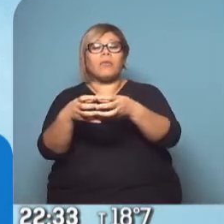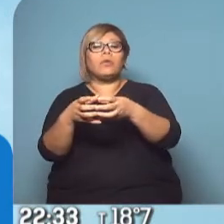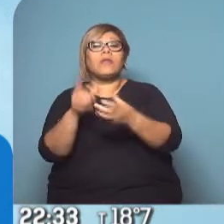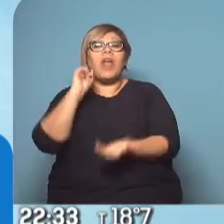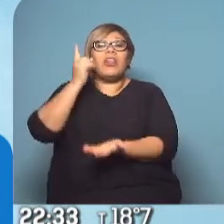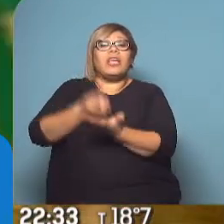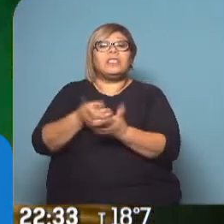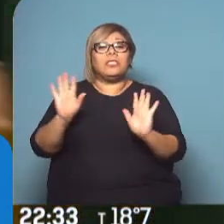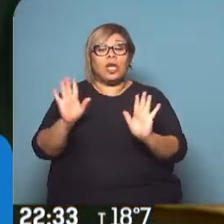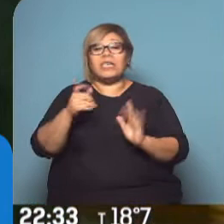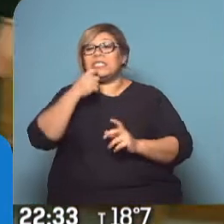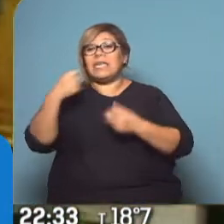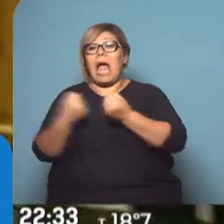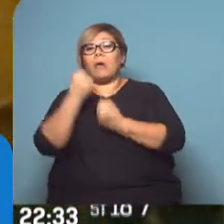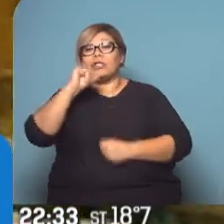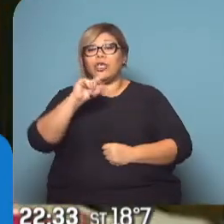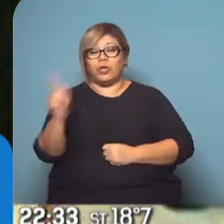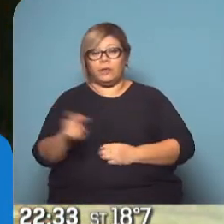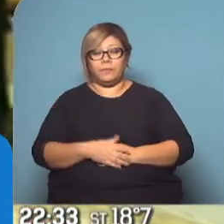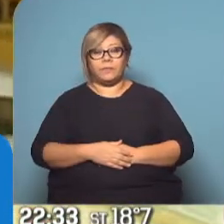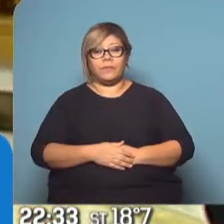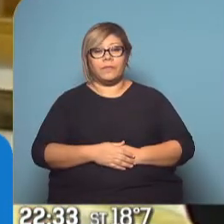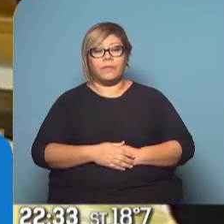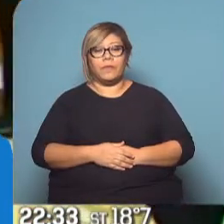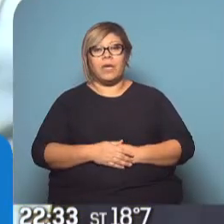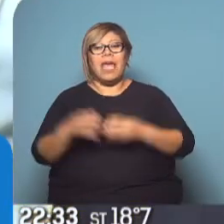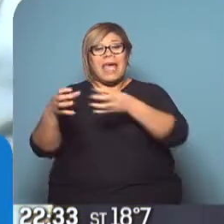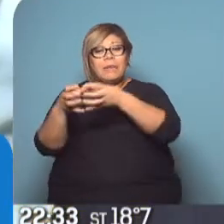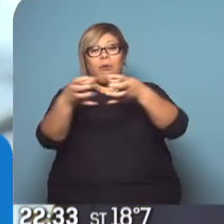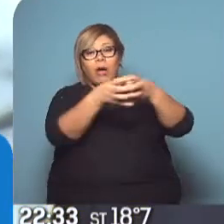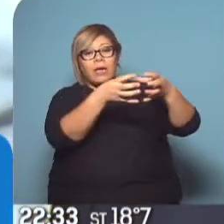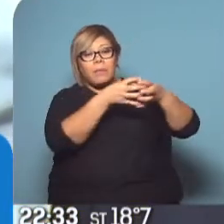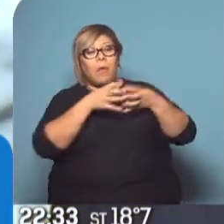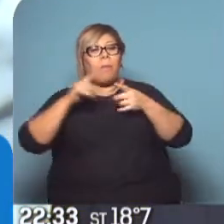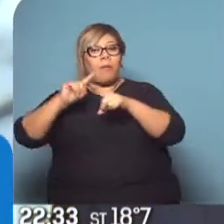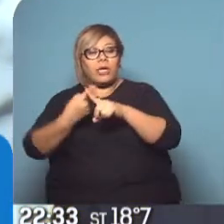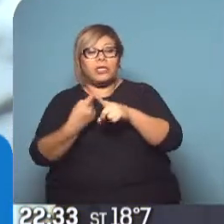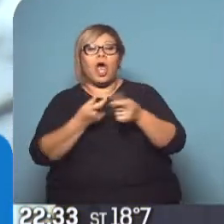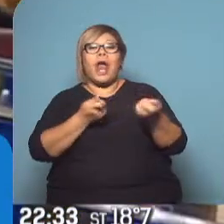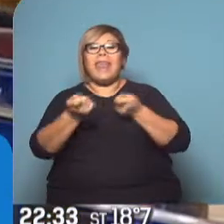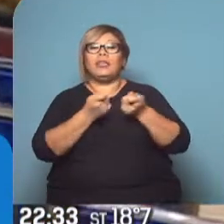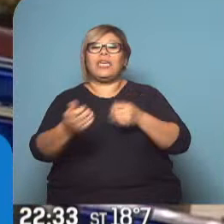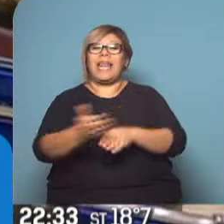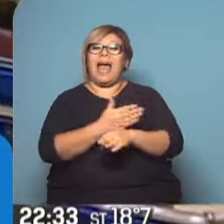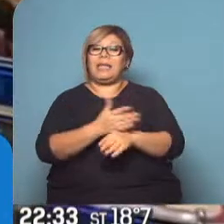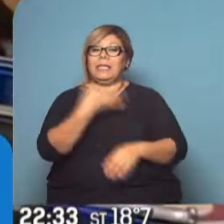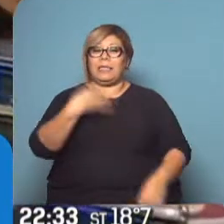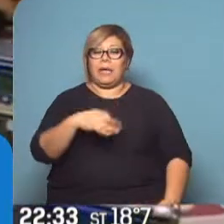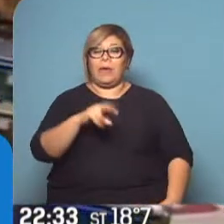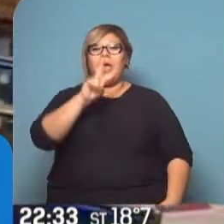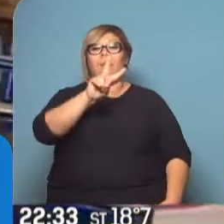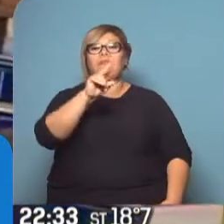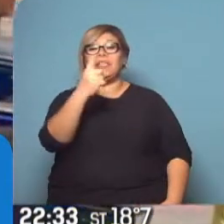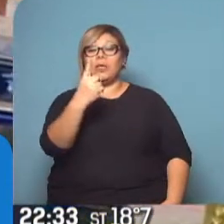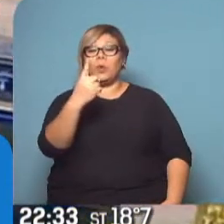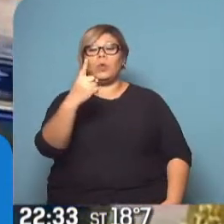y el futuro de los pactos. Además de la investidura, los partidos tienen que empezar a negociar antes del 21 de mayo, día en que se constituirán